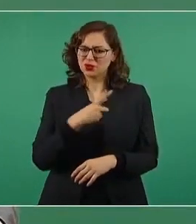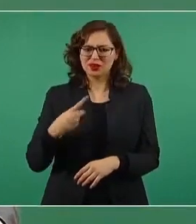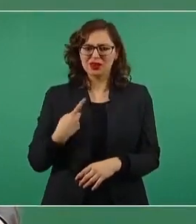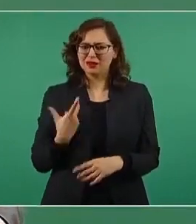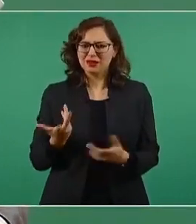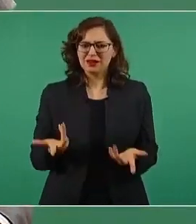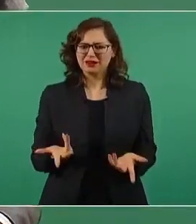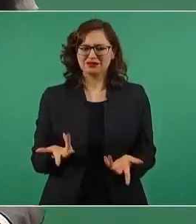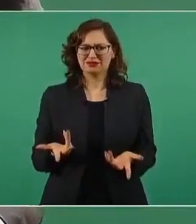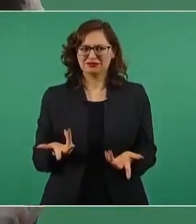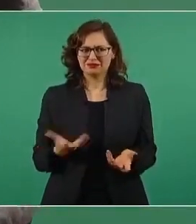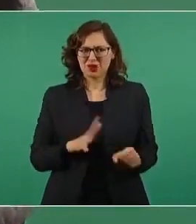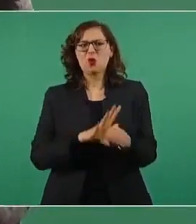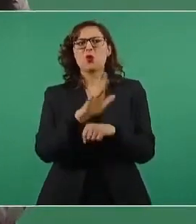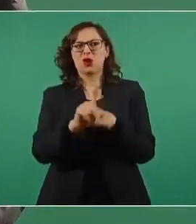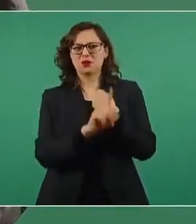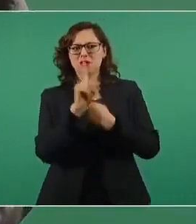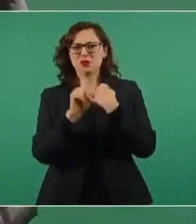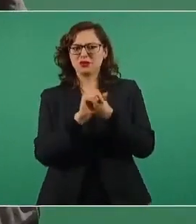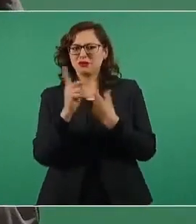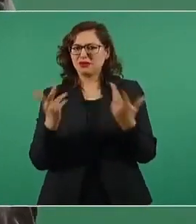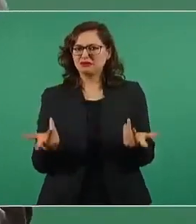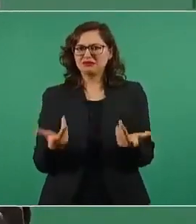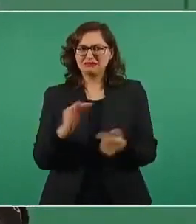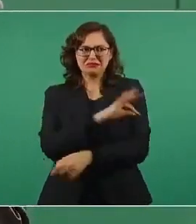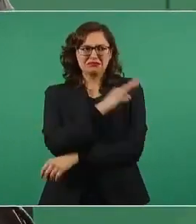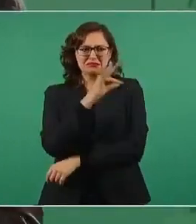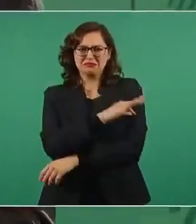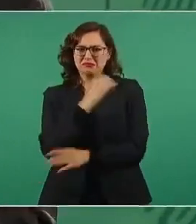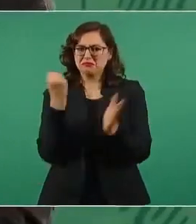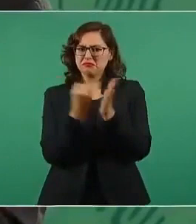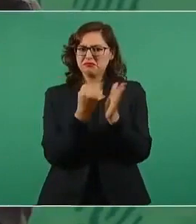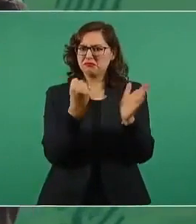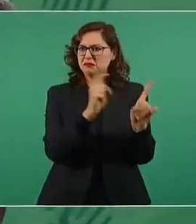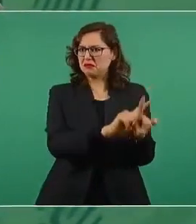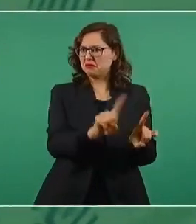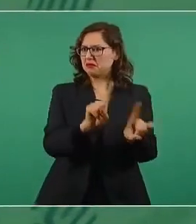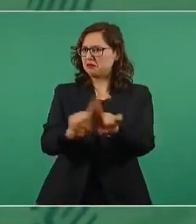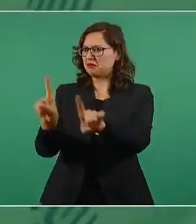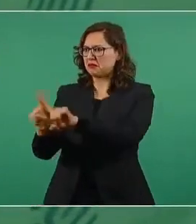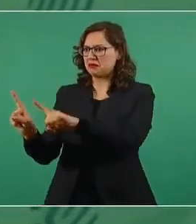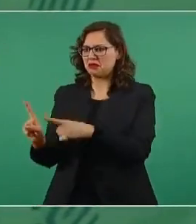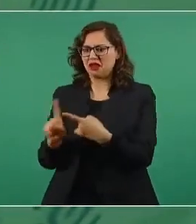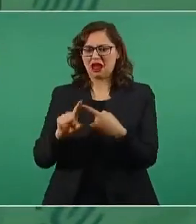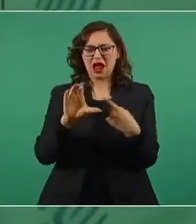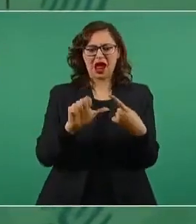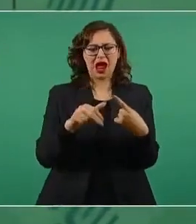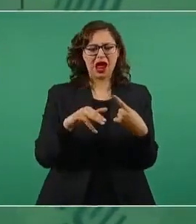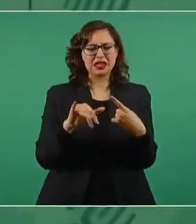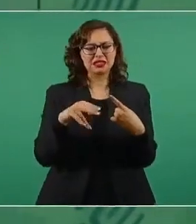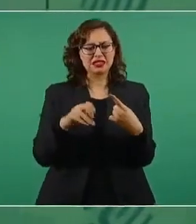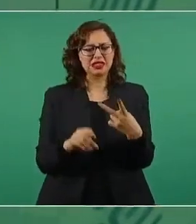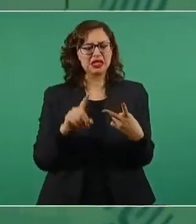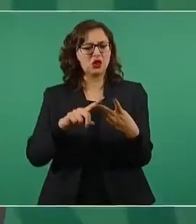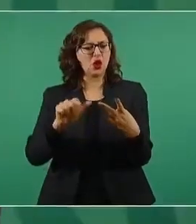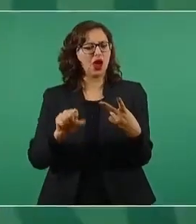permitir la vacunación con CanSino y con Astra,